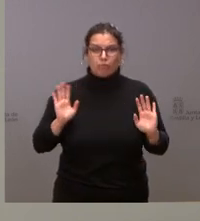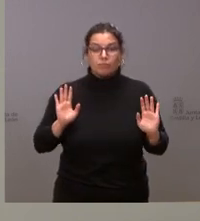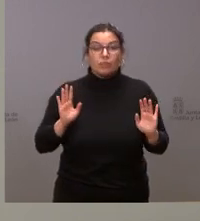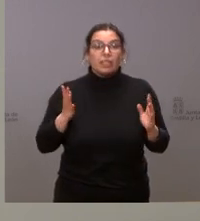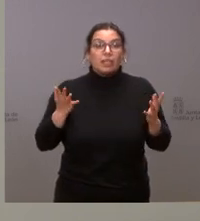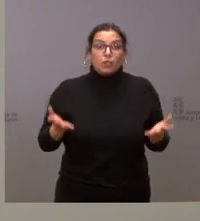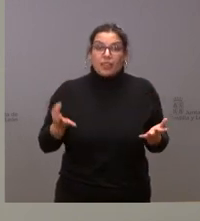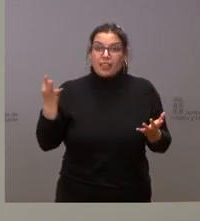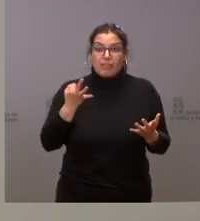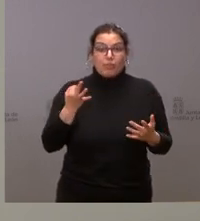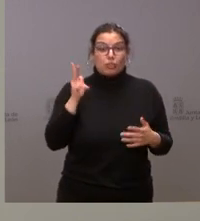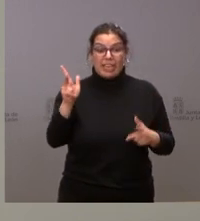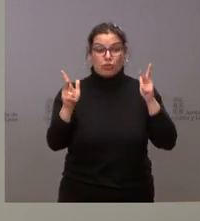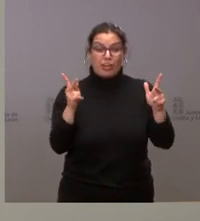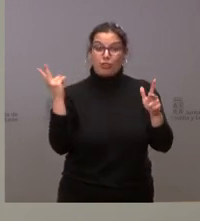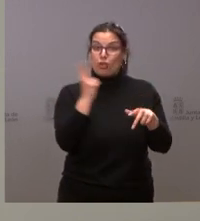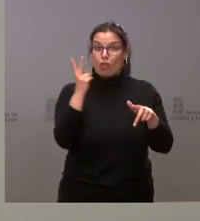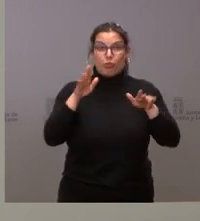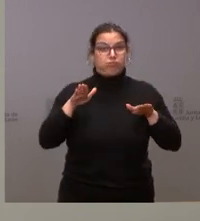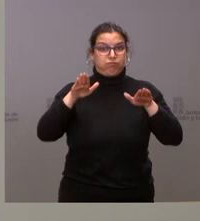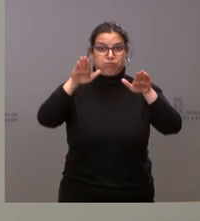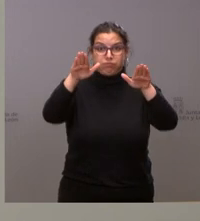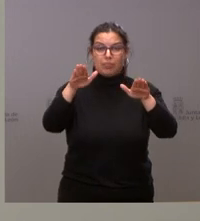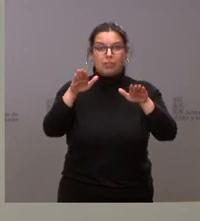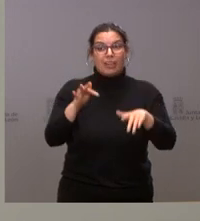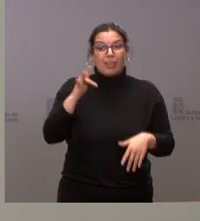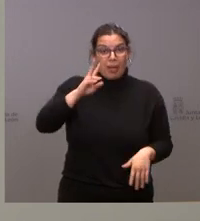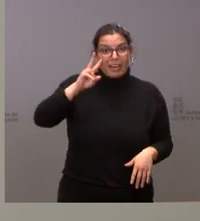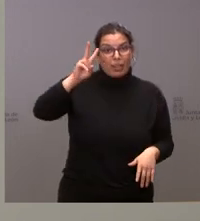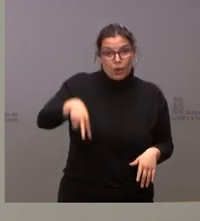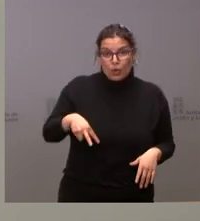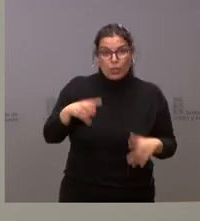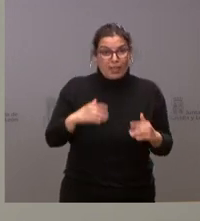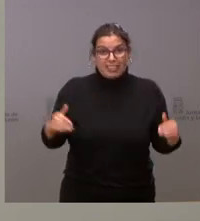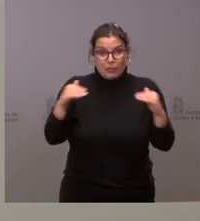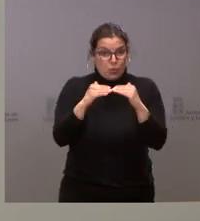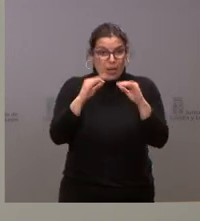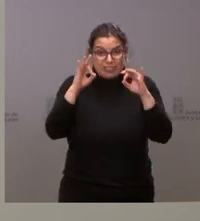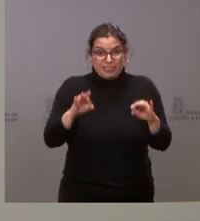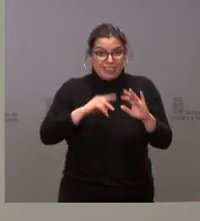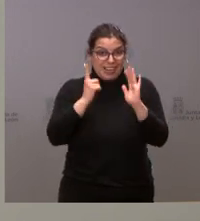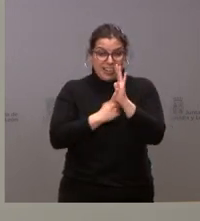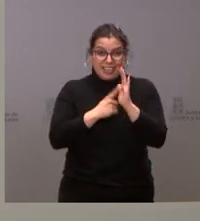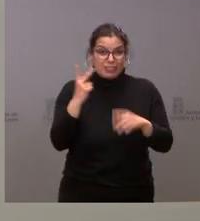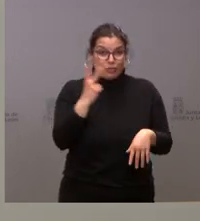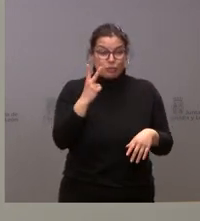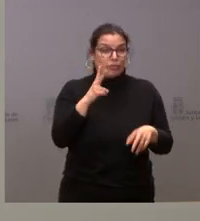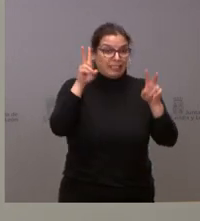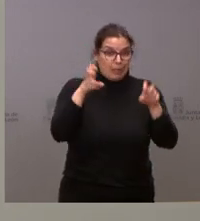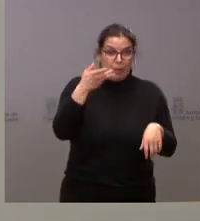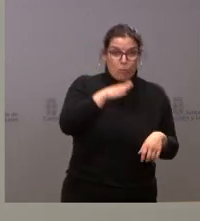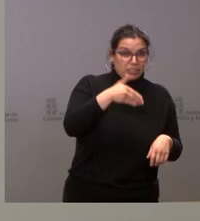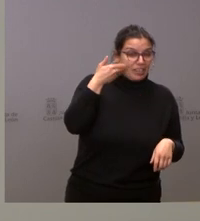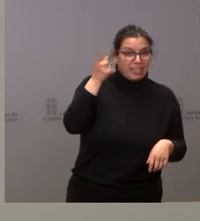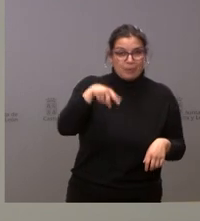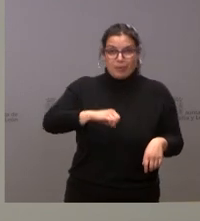tenemos que hacer efectivos ambos derechos, que además están reconocidos a igual rango en ambas leyes. Y, por tanto, es un derecho